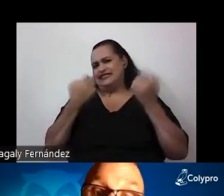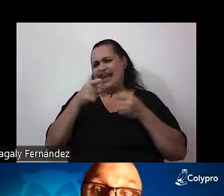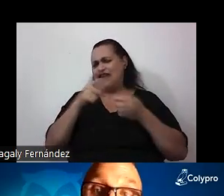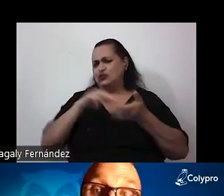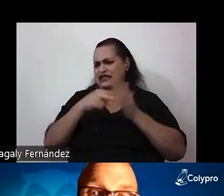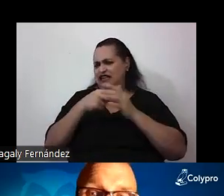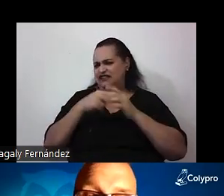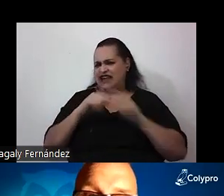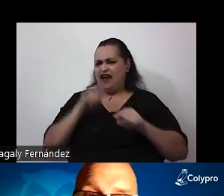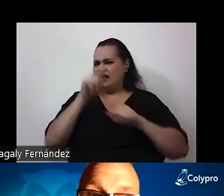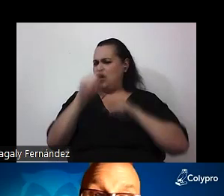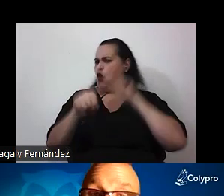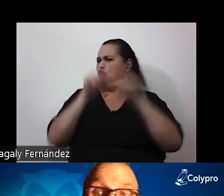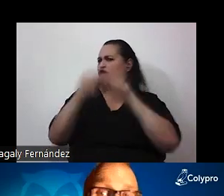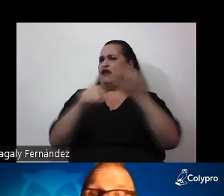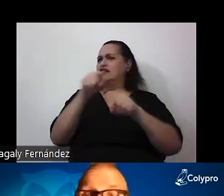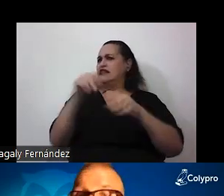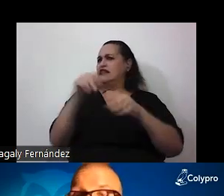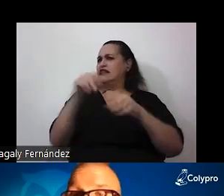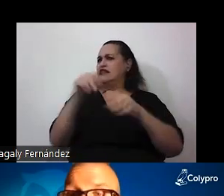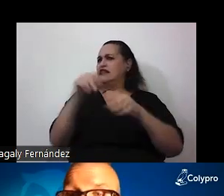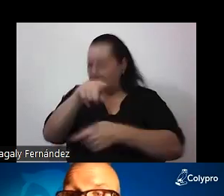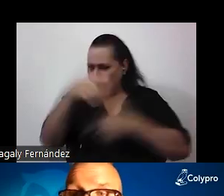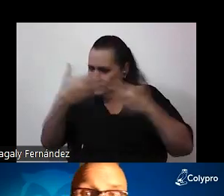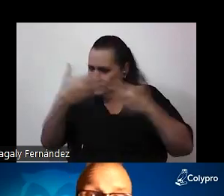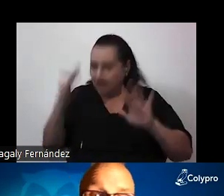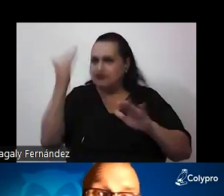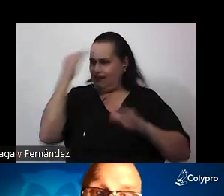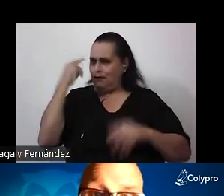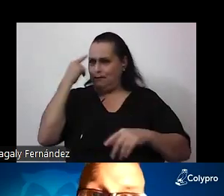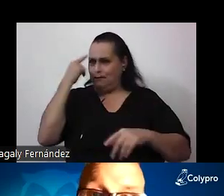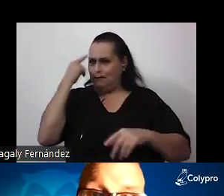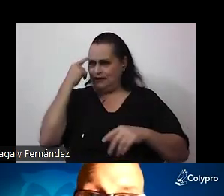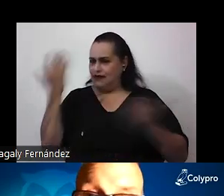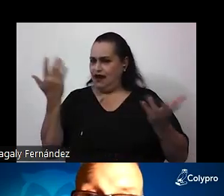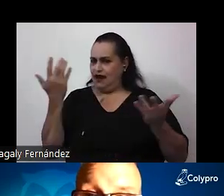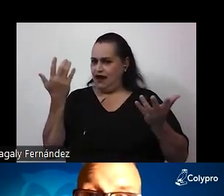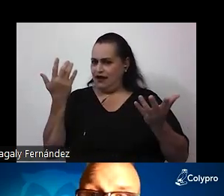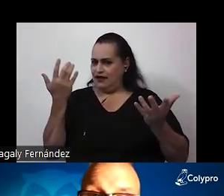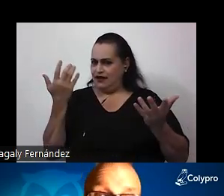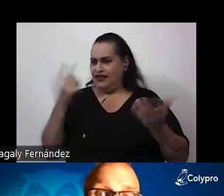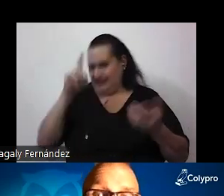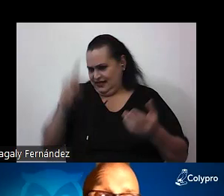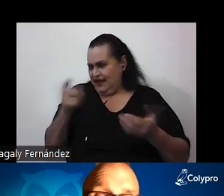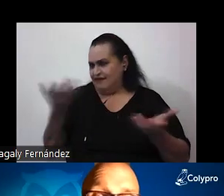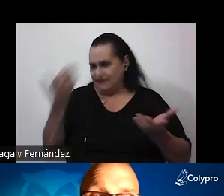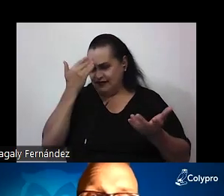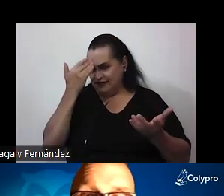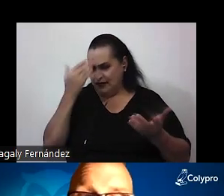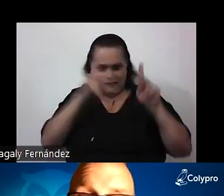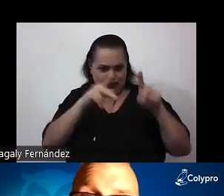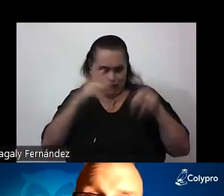y las estudiantes como si no supieran pensar si no pasan por la clase de biología. La gente sabe pensar.